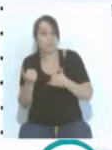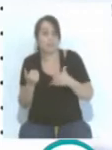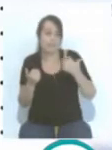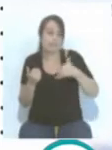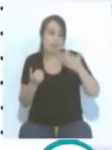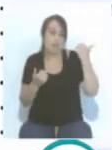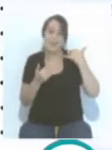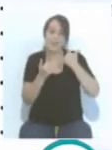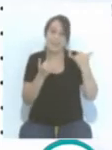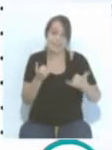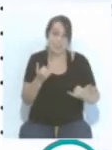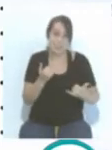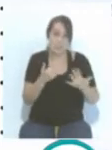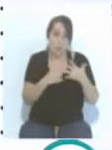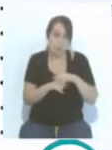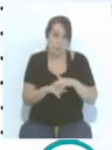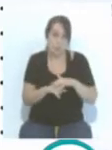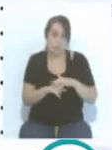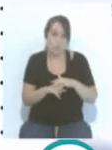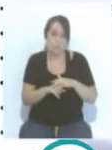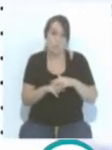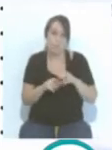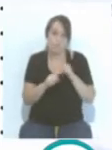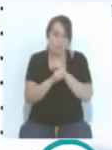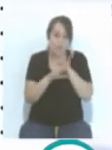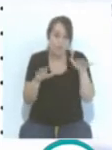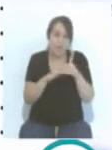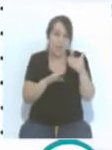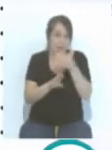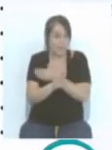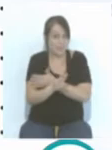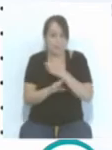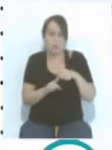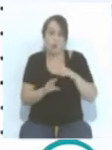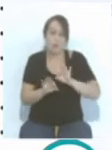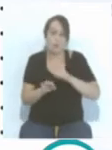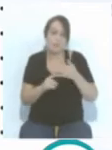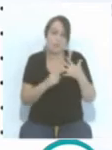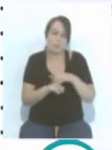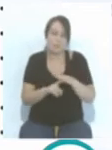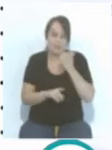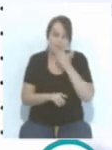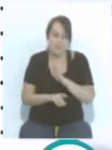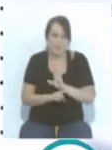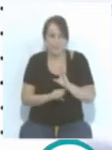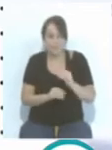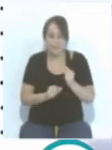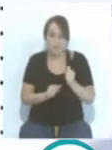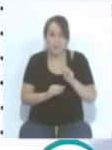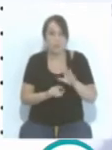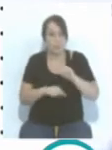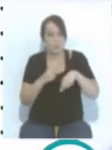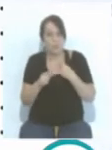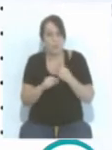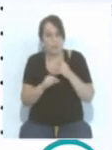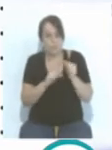crisis antes de la pandemia o estaba empezando a meterse en una situación rara, pues sin embargo la pandemia la ha